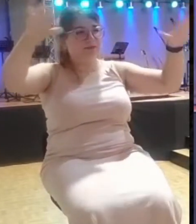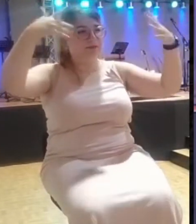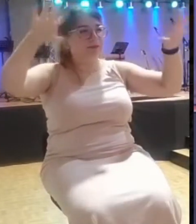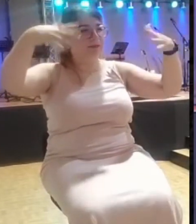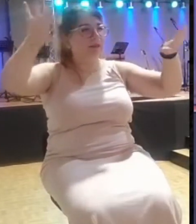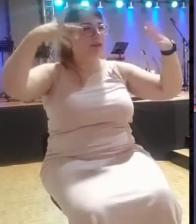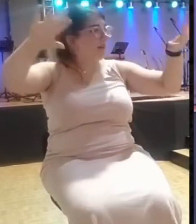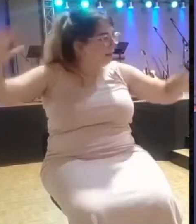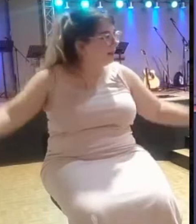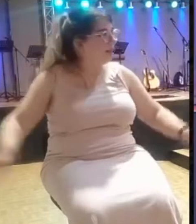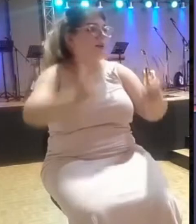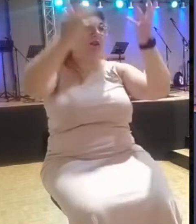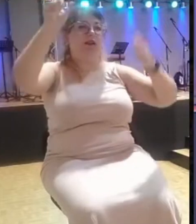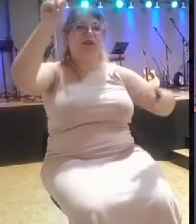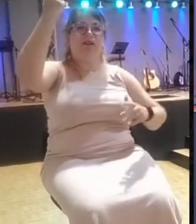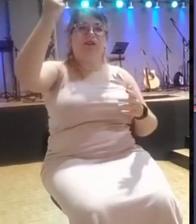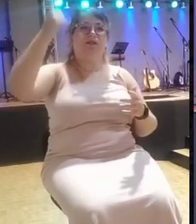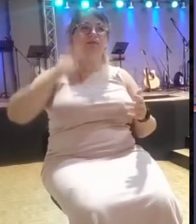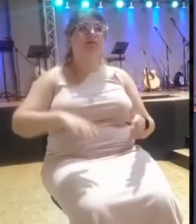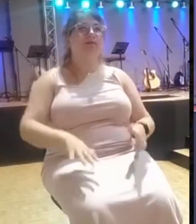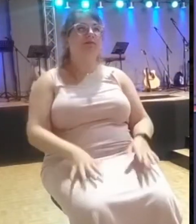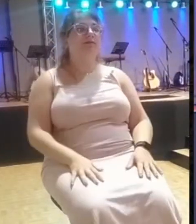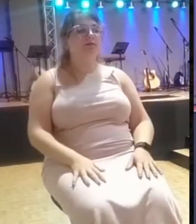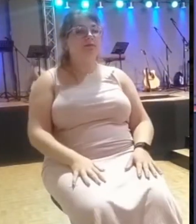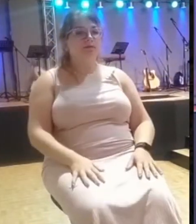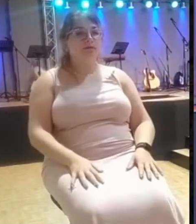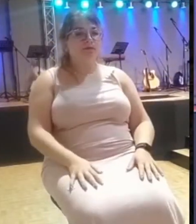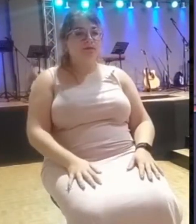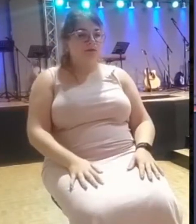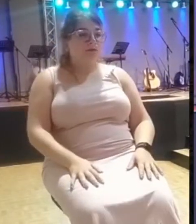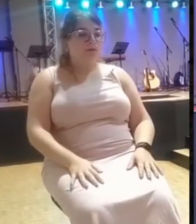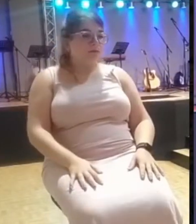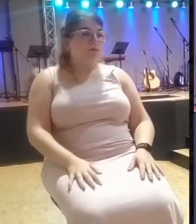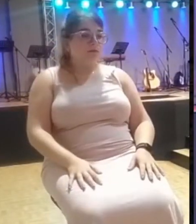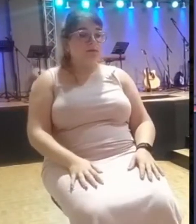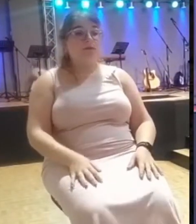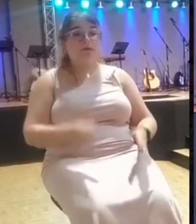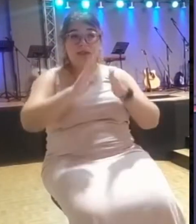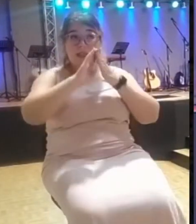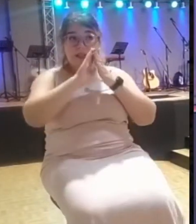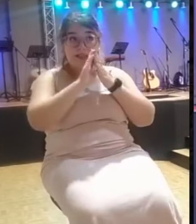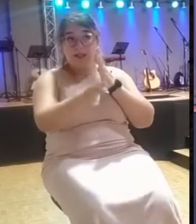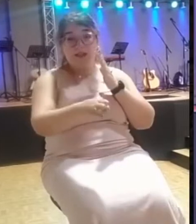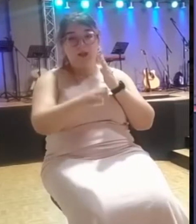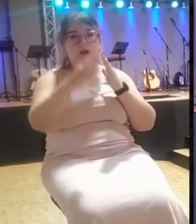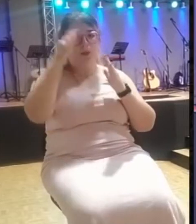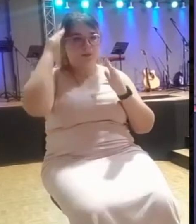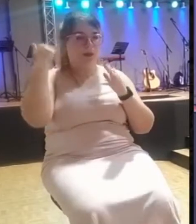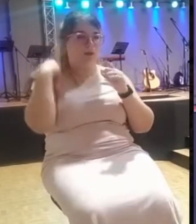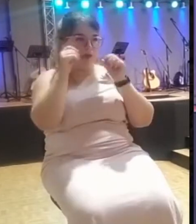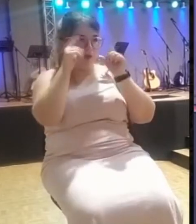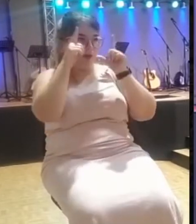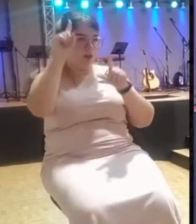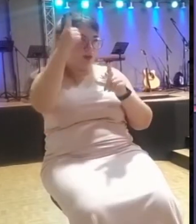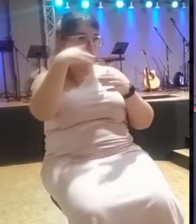Gritan fuerte, ¡Gloria a Dios! Y, claro, acto seguido, pues el pueblo se dio cuenta que el Dios